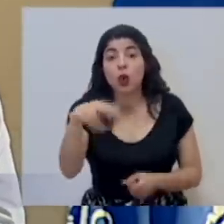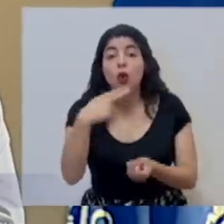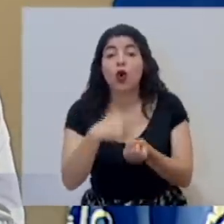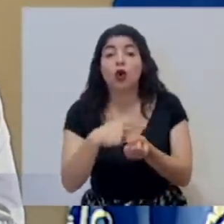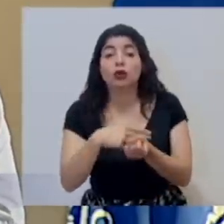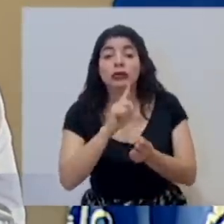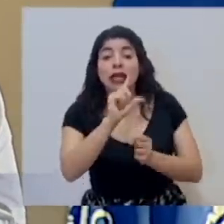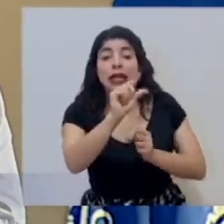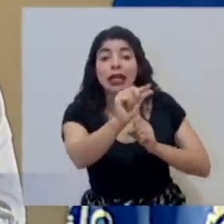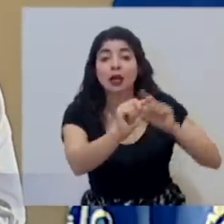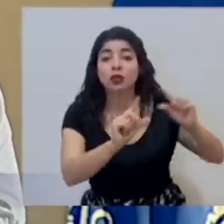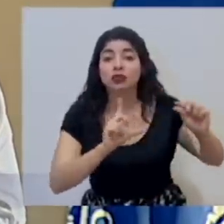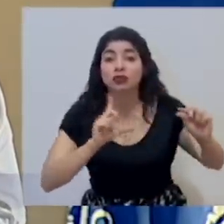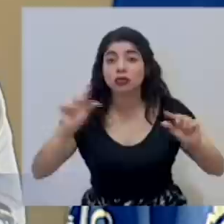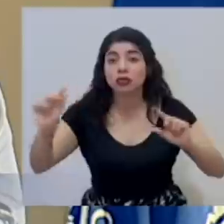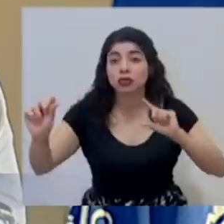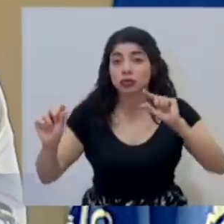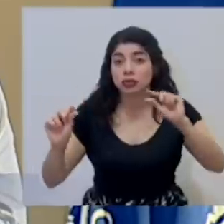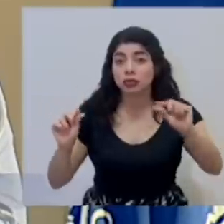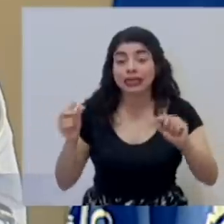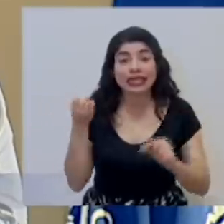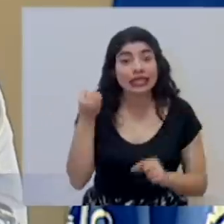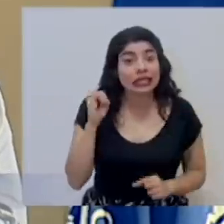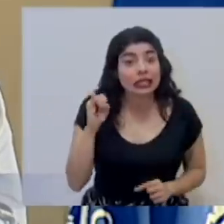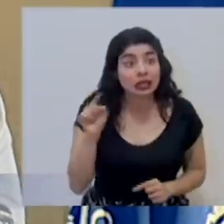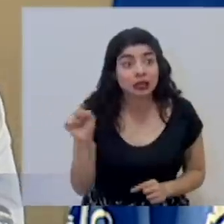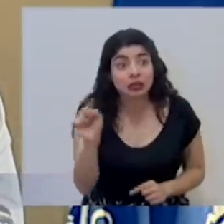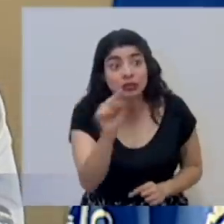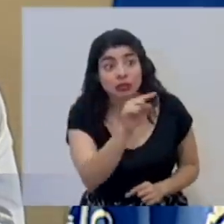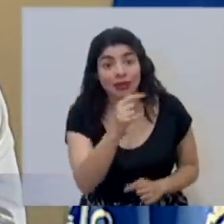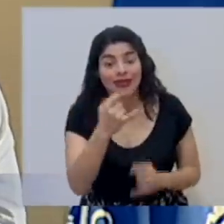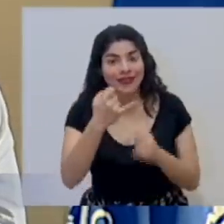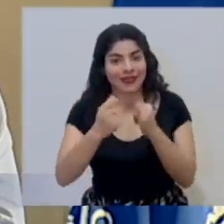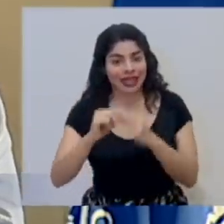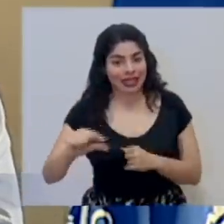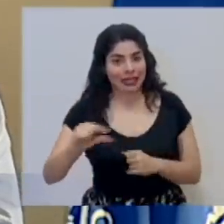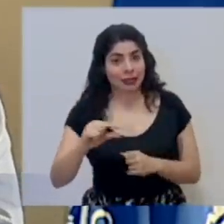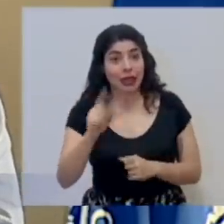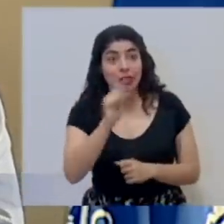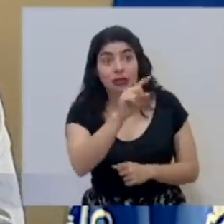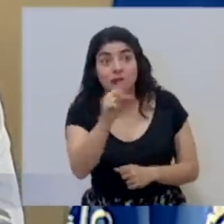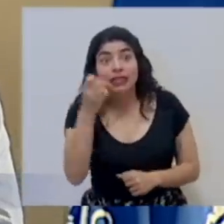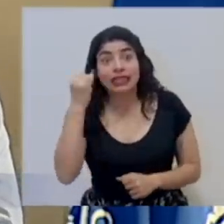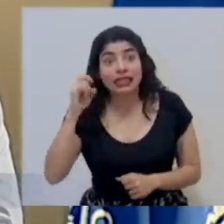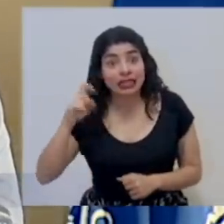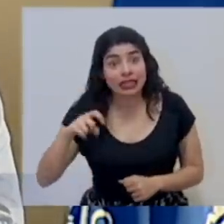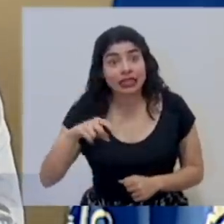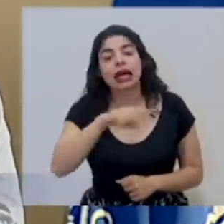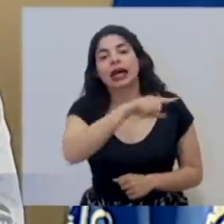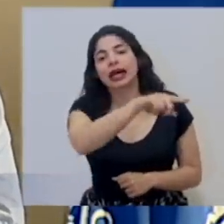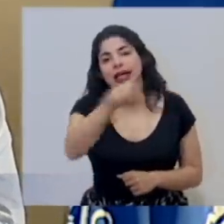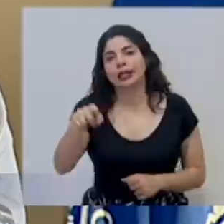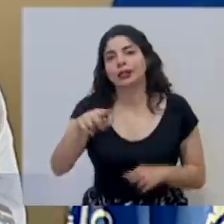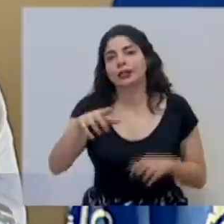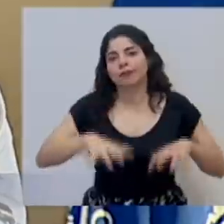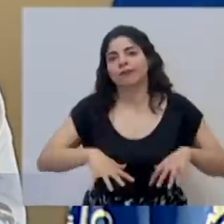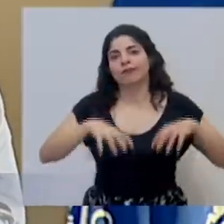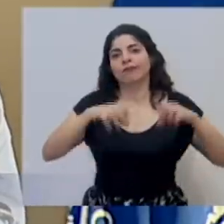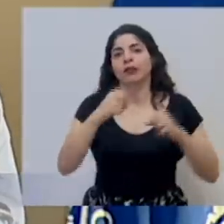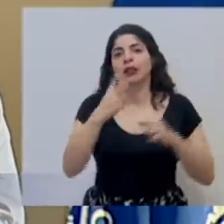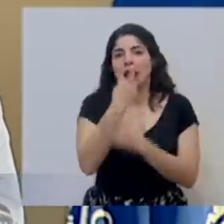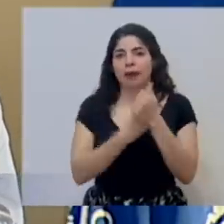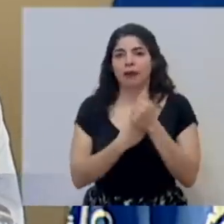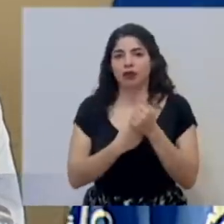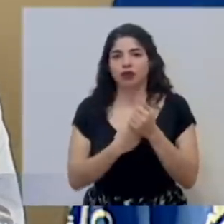hospitales regionales, en caso necesario, durante este fin de semana, van a asumir una